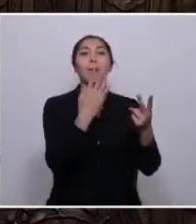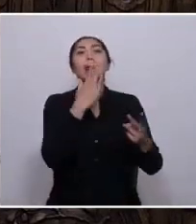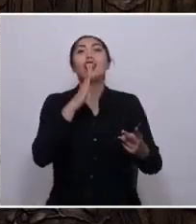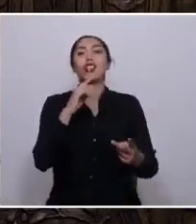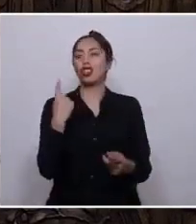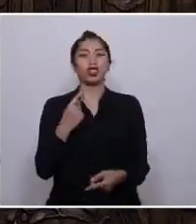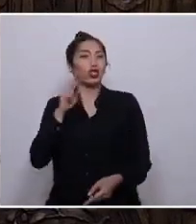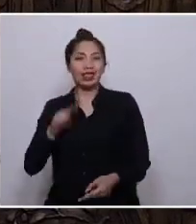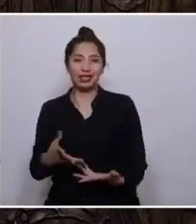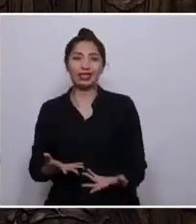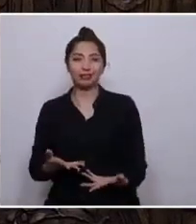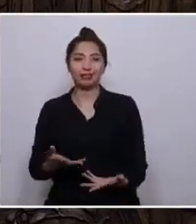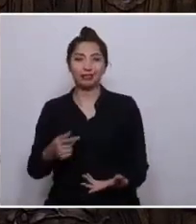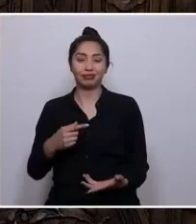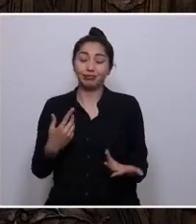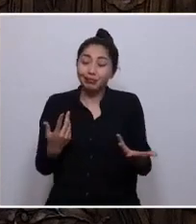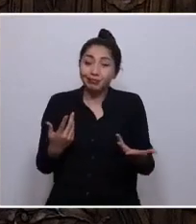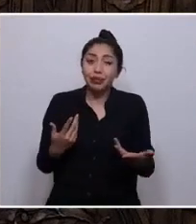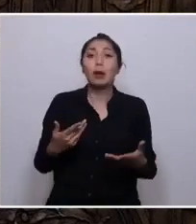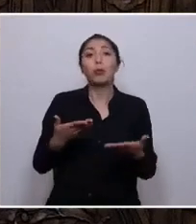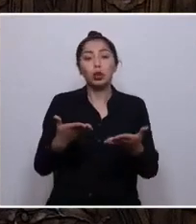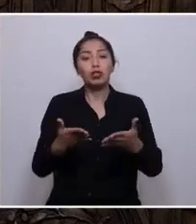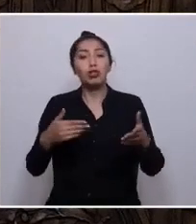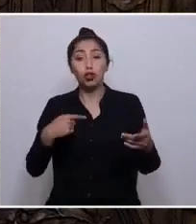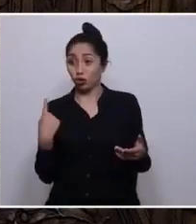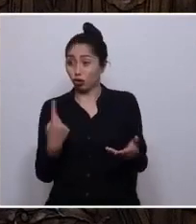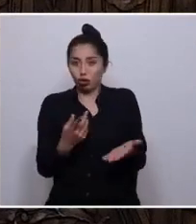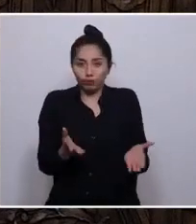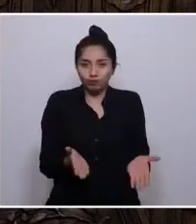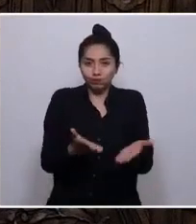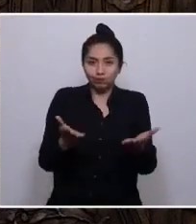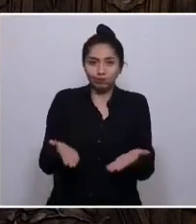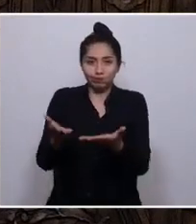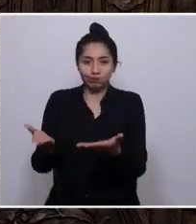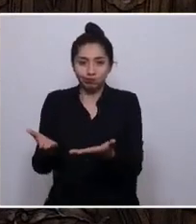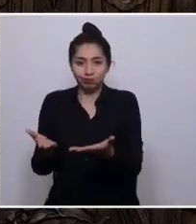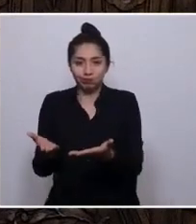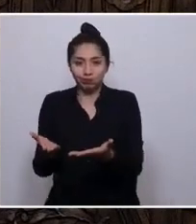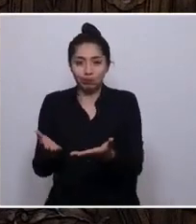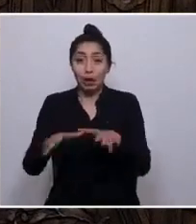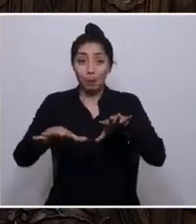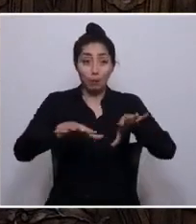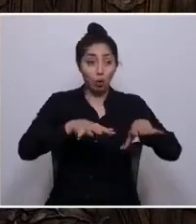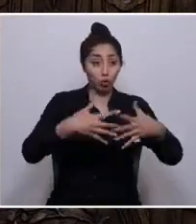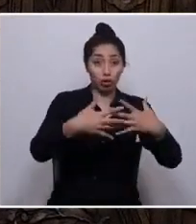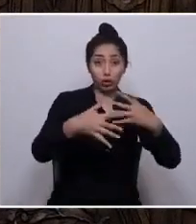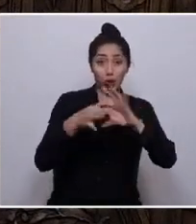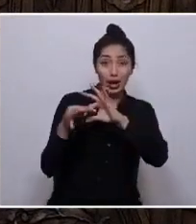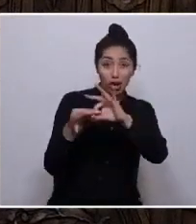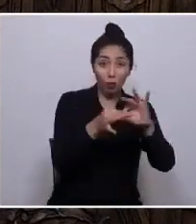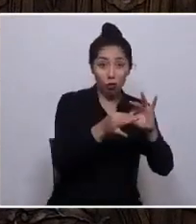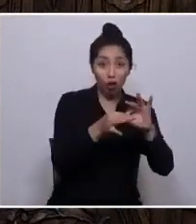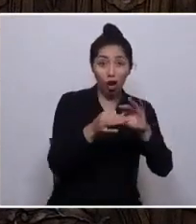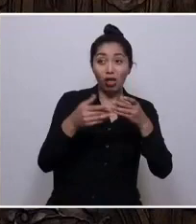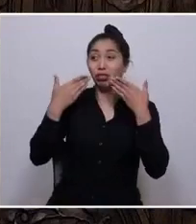Por eso les digo, impulsaremos la desprivatización de los bienes comunes y un tema muy importante.